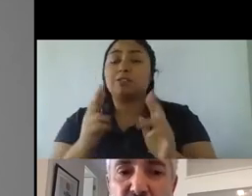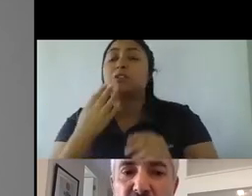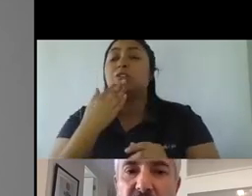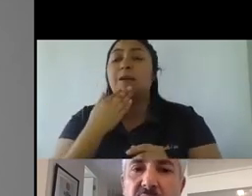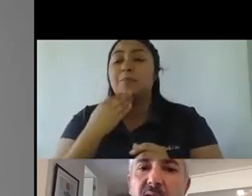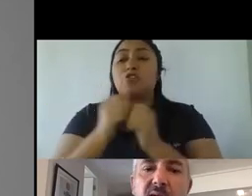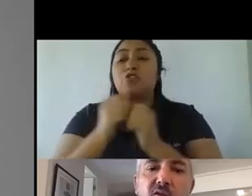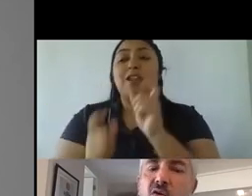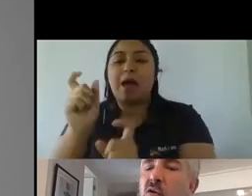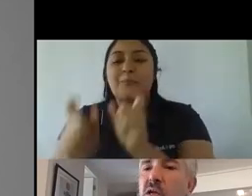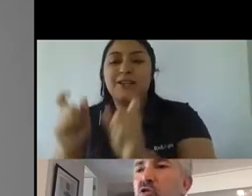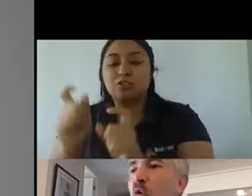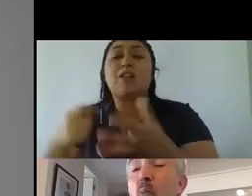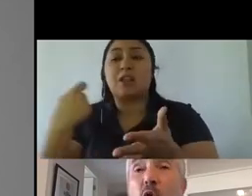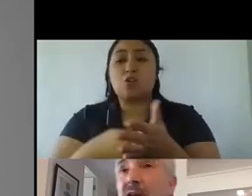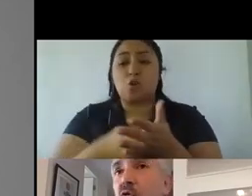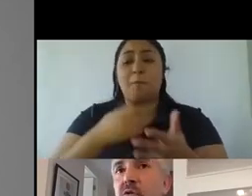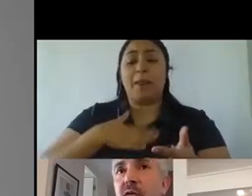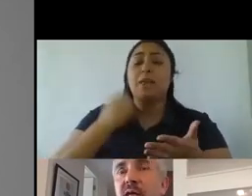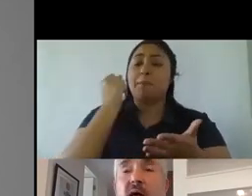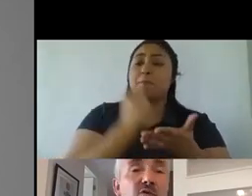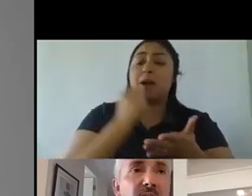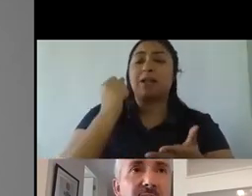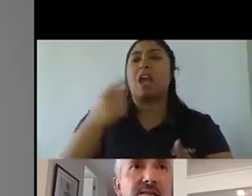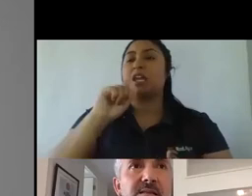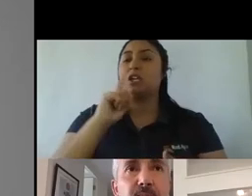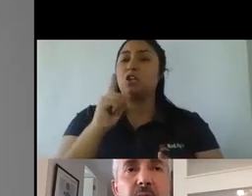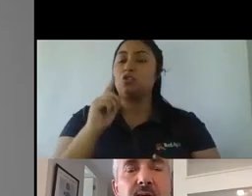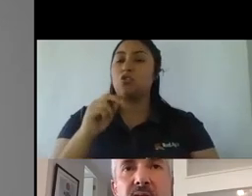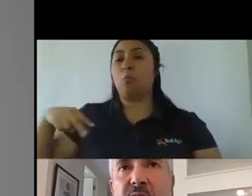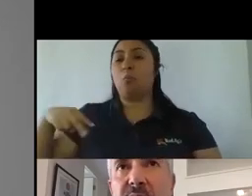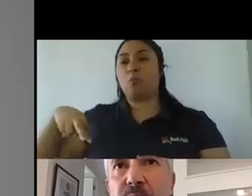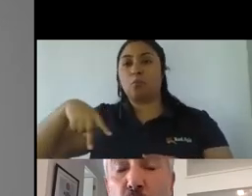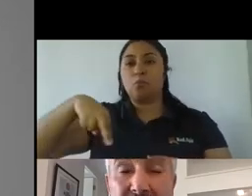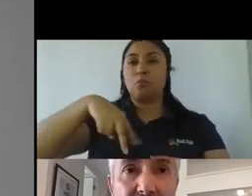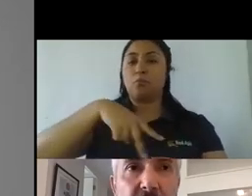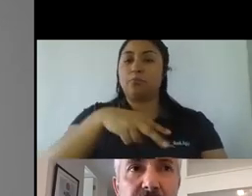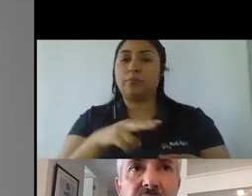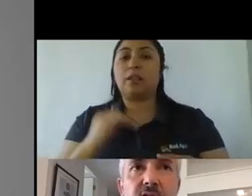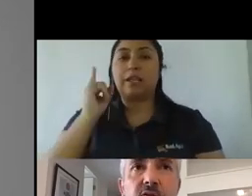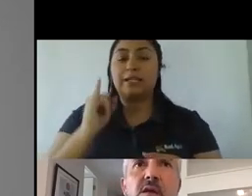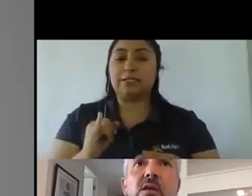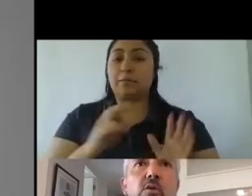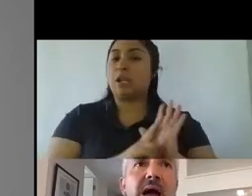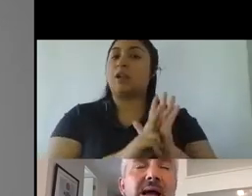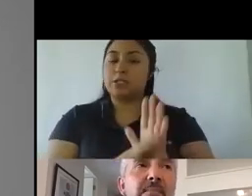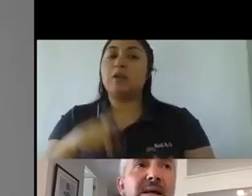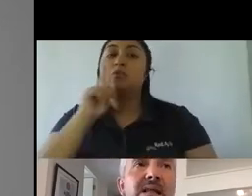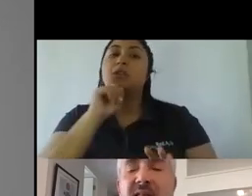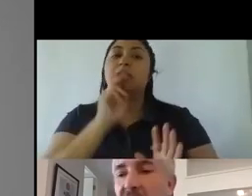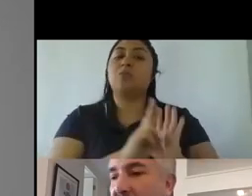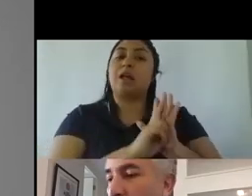comprando mi marca y no modelos que de alguna manera siempre representaban o tenían una representación de una